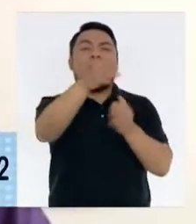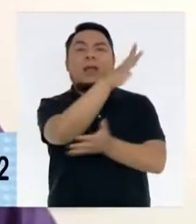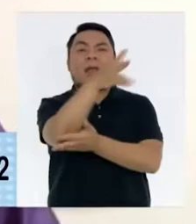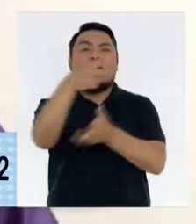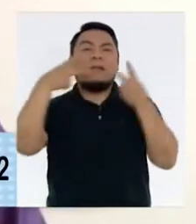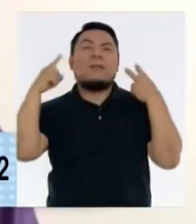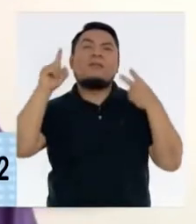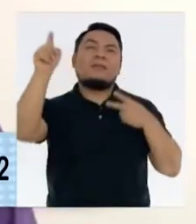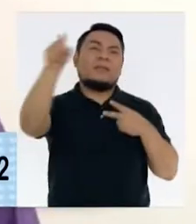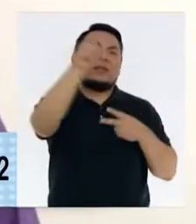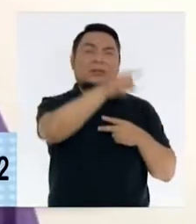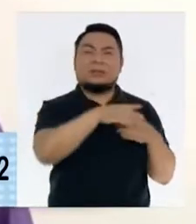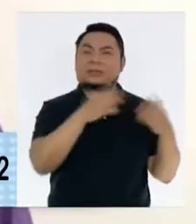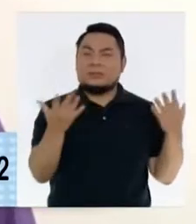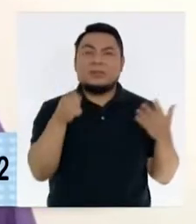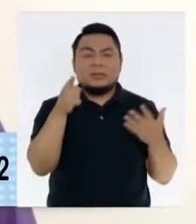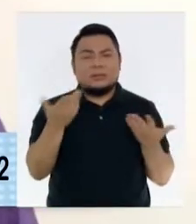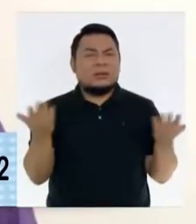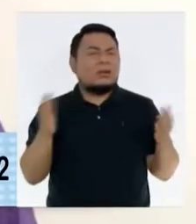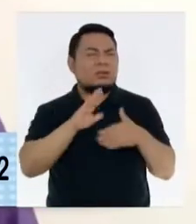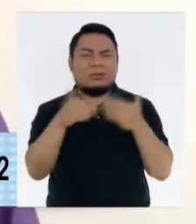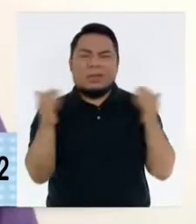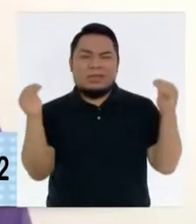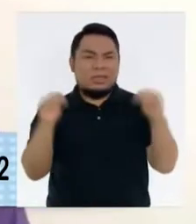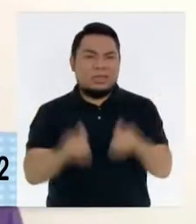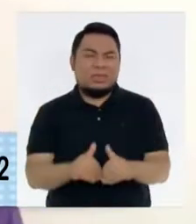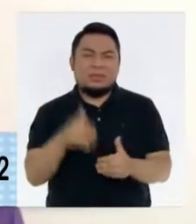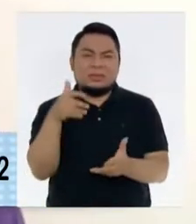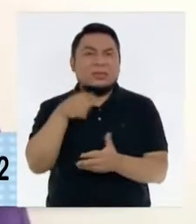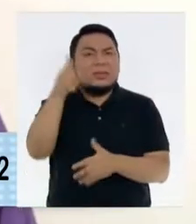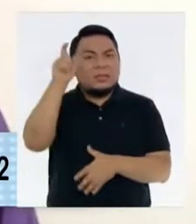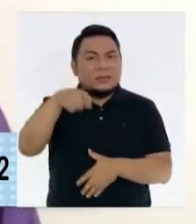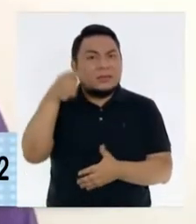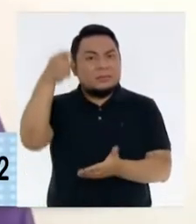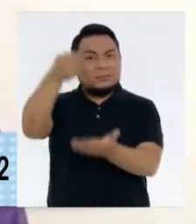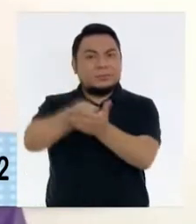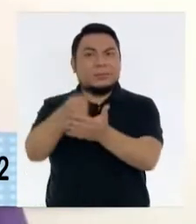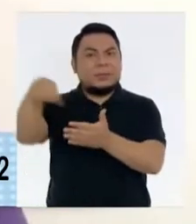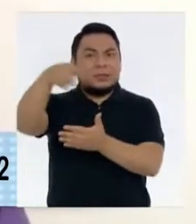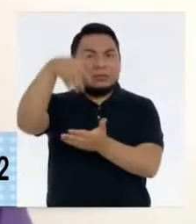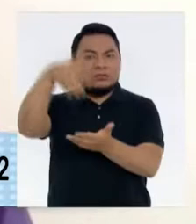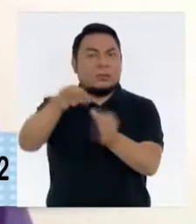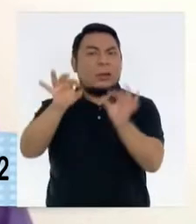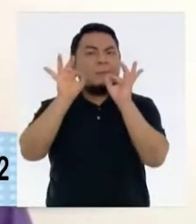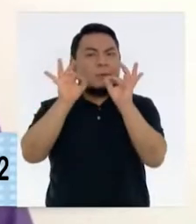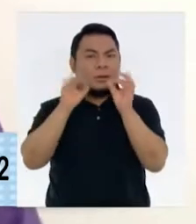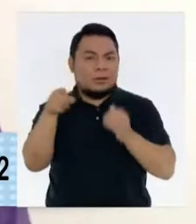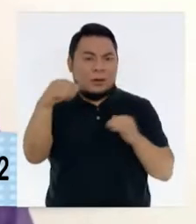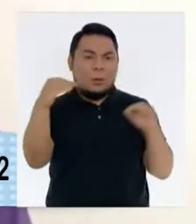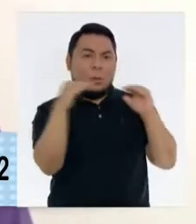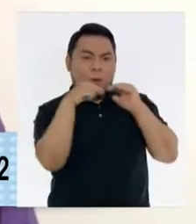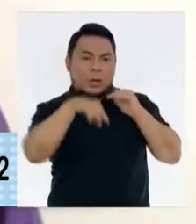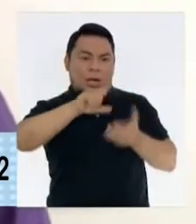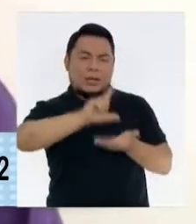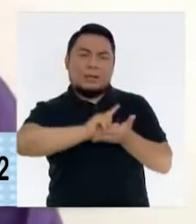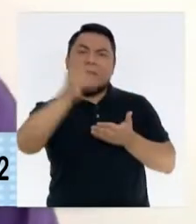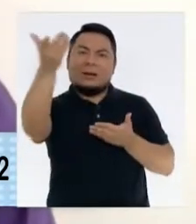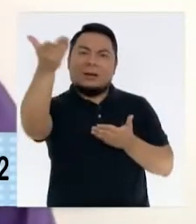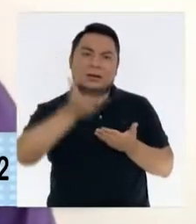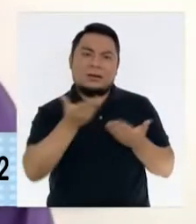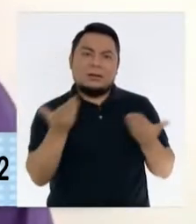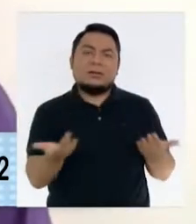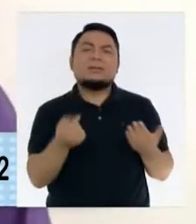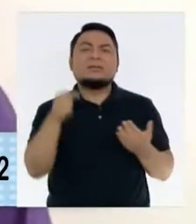bilingües con condiciones muy muy precarias requieren de mayor inversión digamos entonces esos números